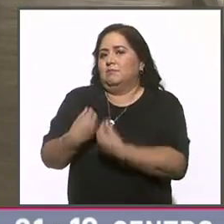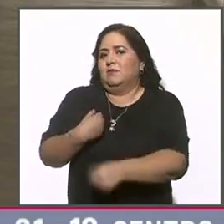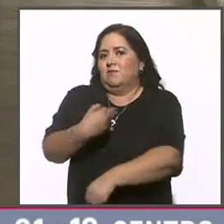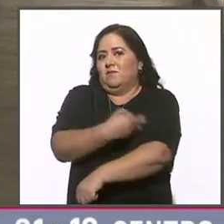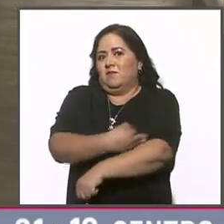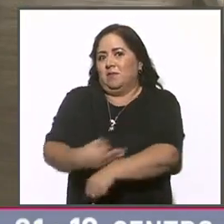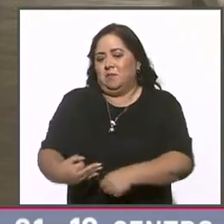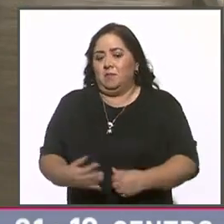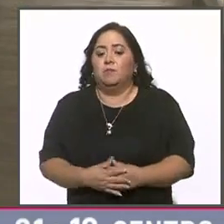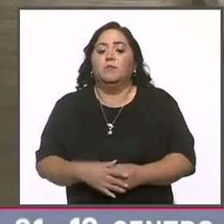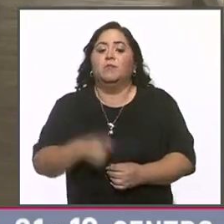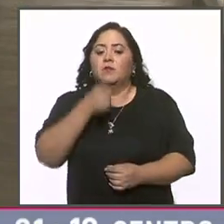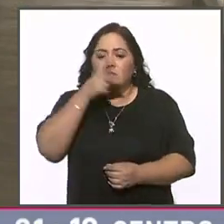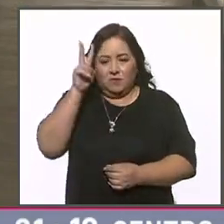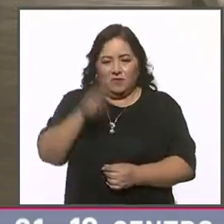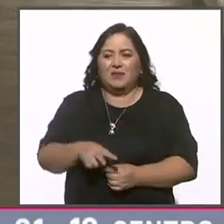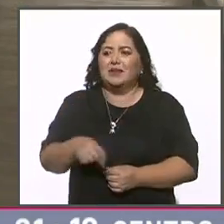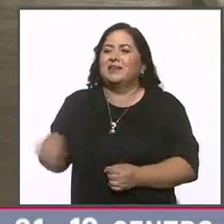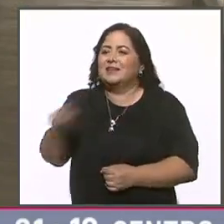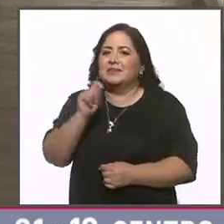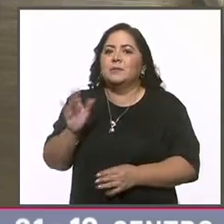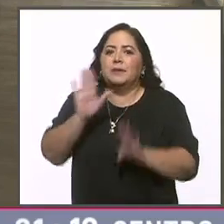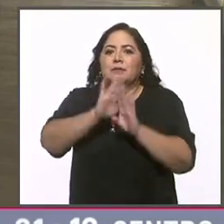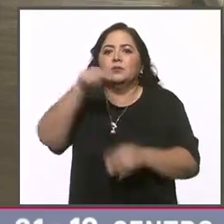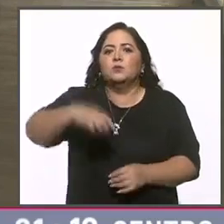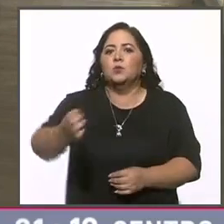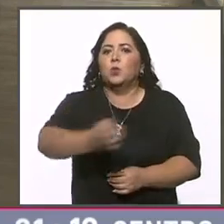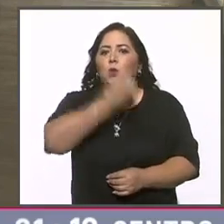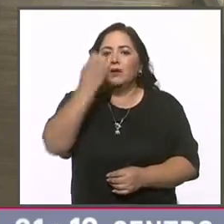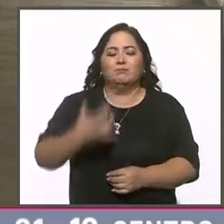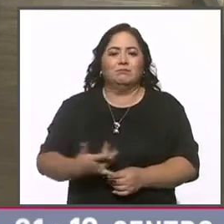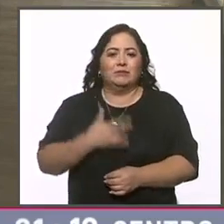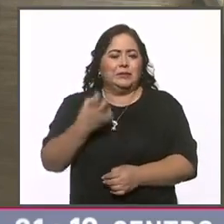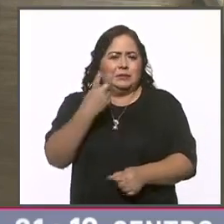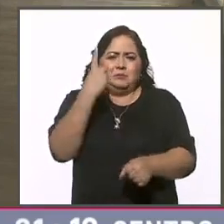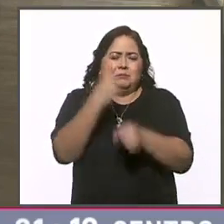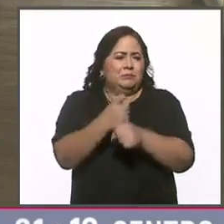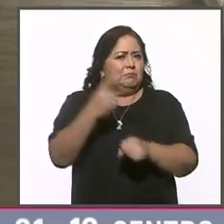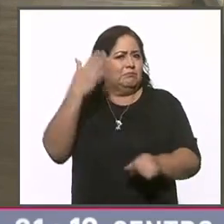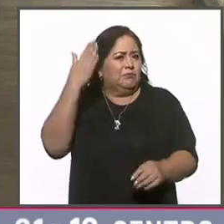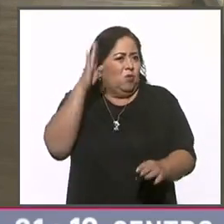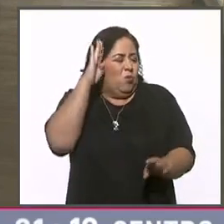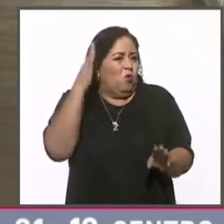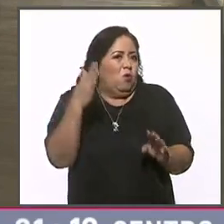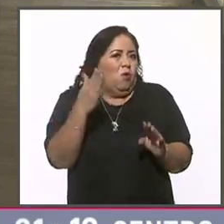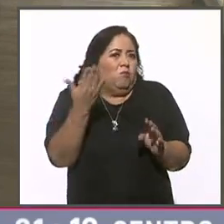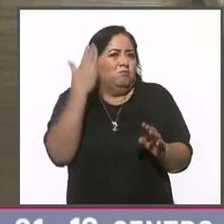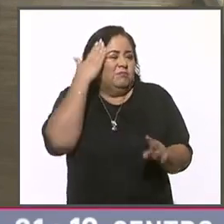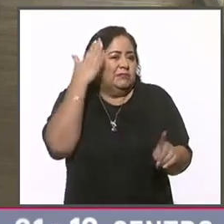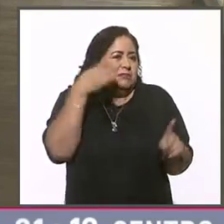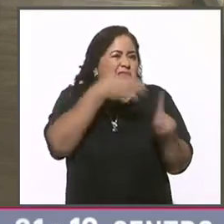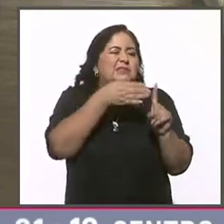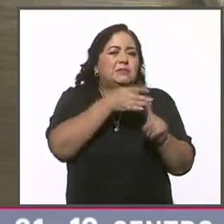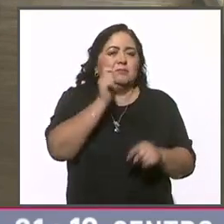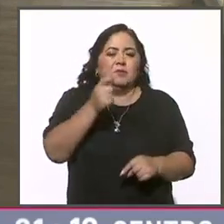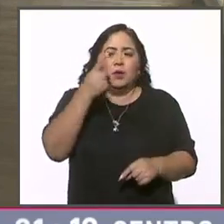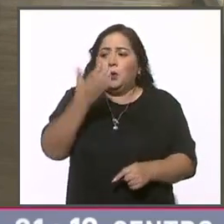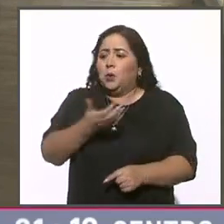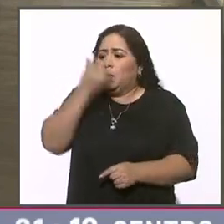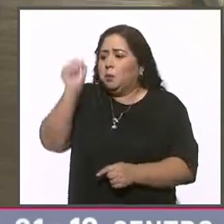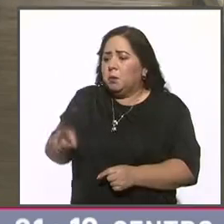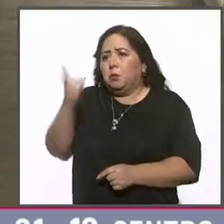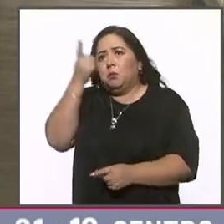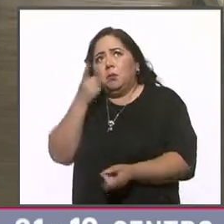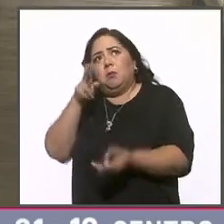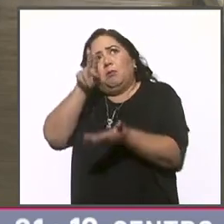Realmente los hacemos sentir en una escuela, y ese es el principal objetivo, que salgan de esa rutina de su